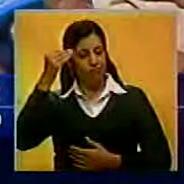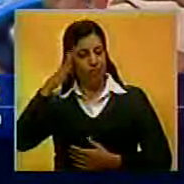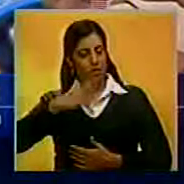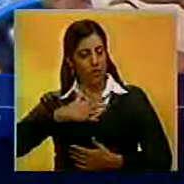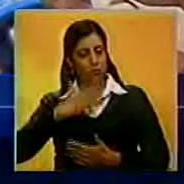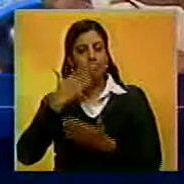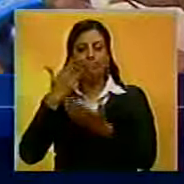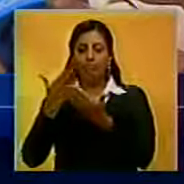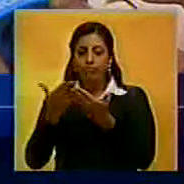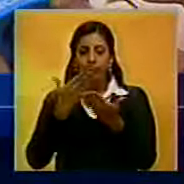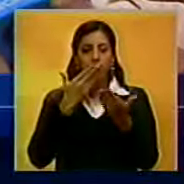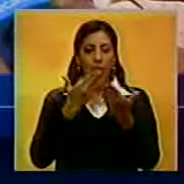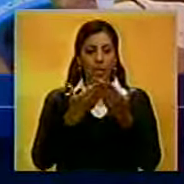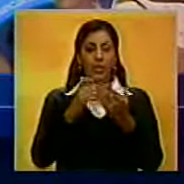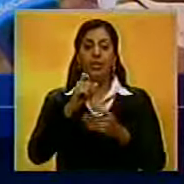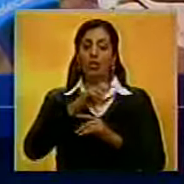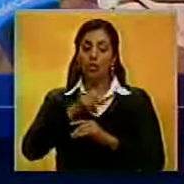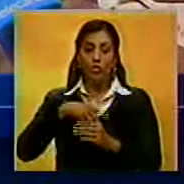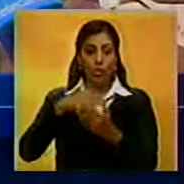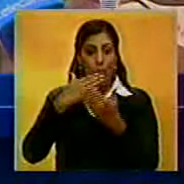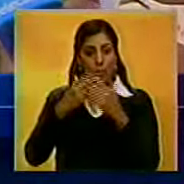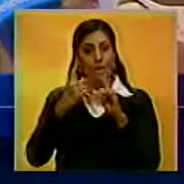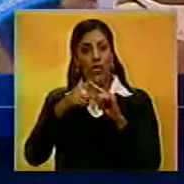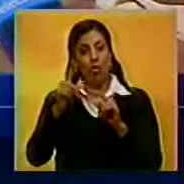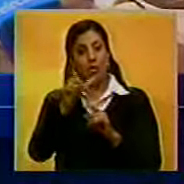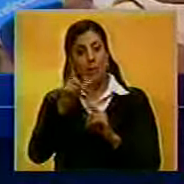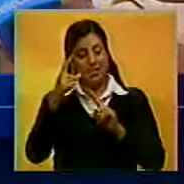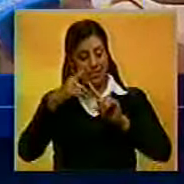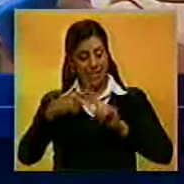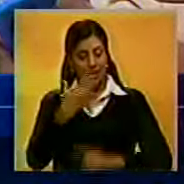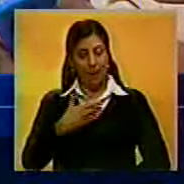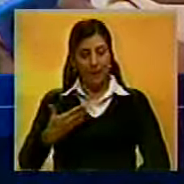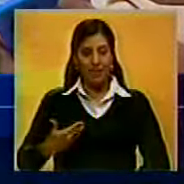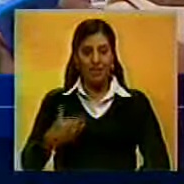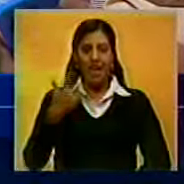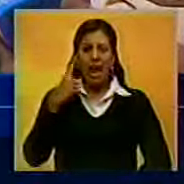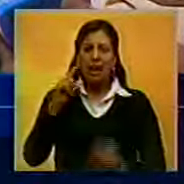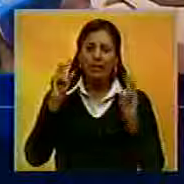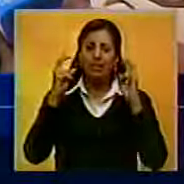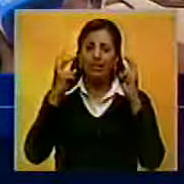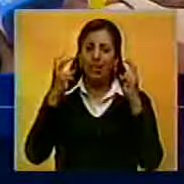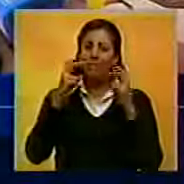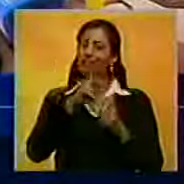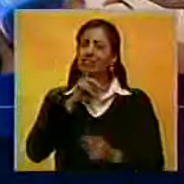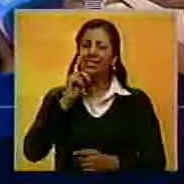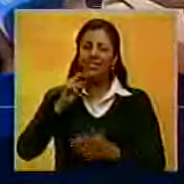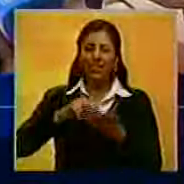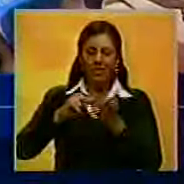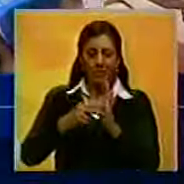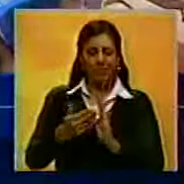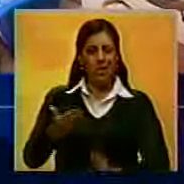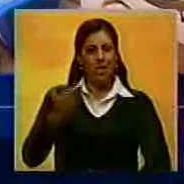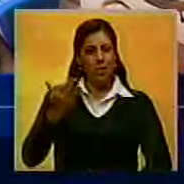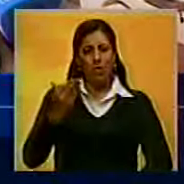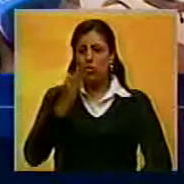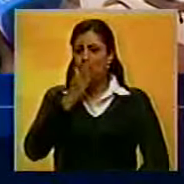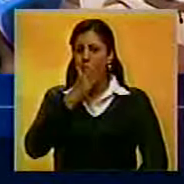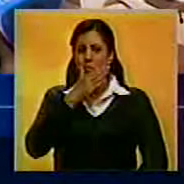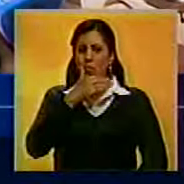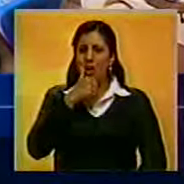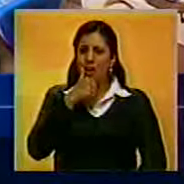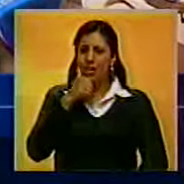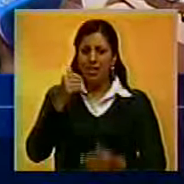se lo hemos planteado al nuncio y se lo vamos a plantear a los expresidentes que hay un tema que es de vital importancia y no fue